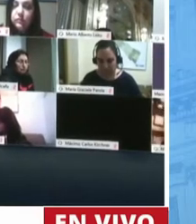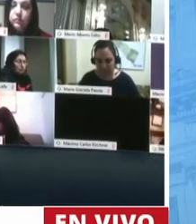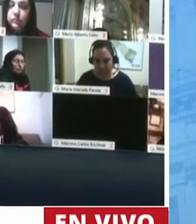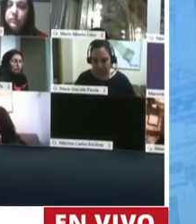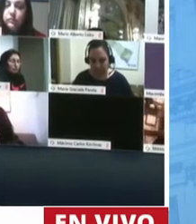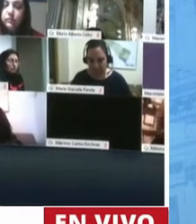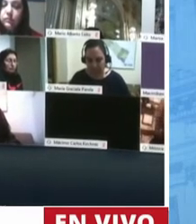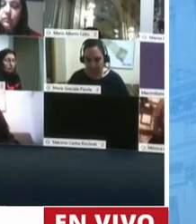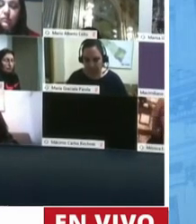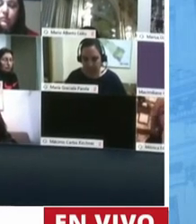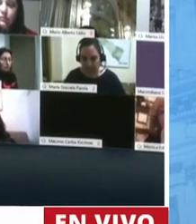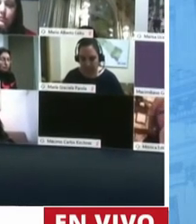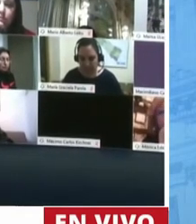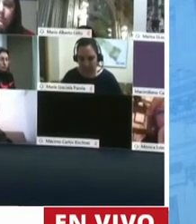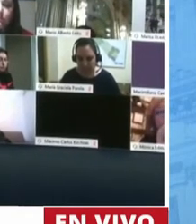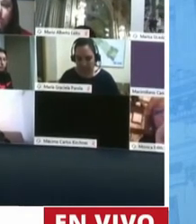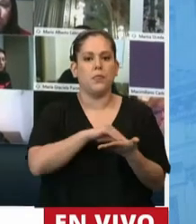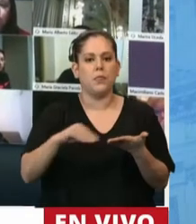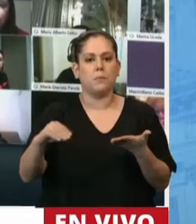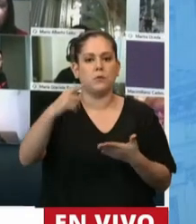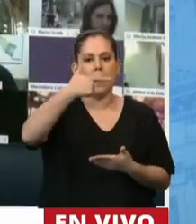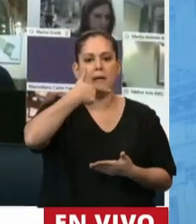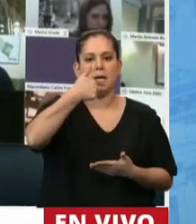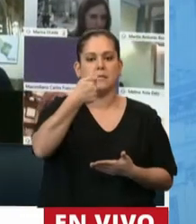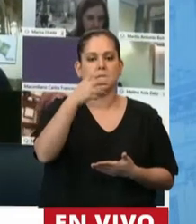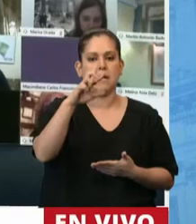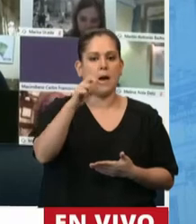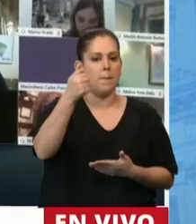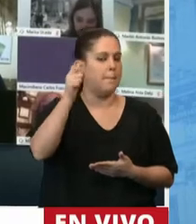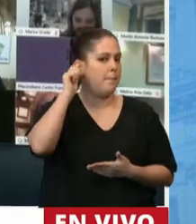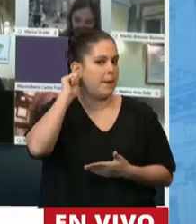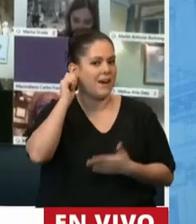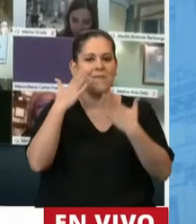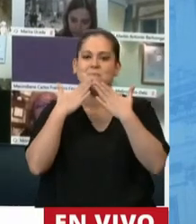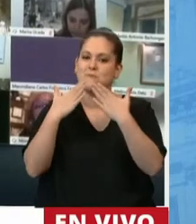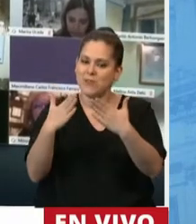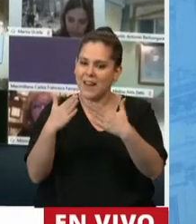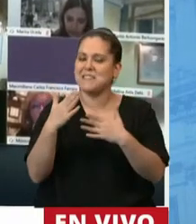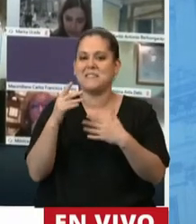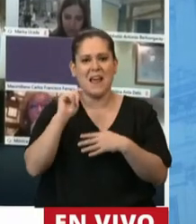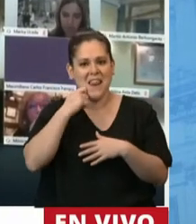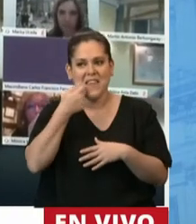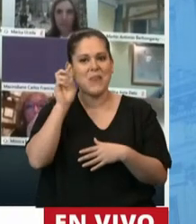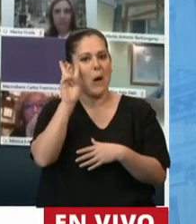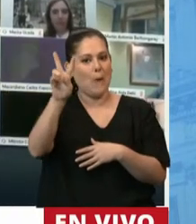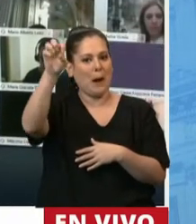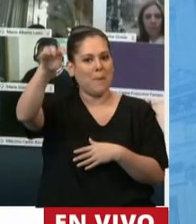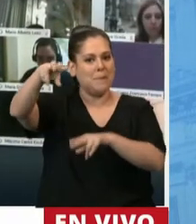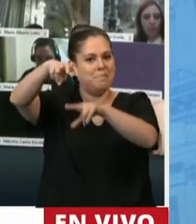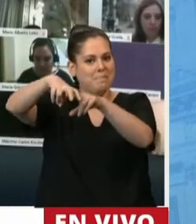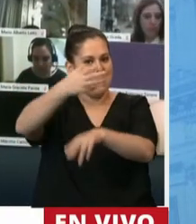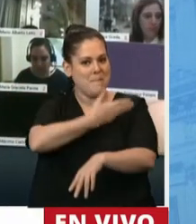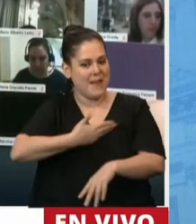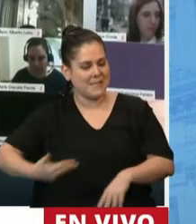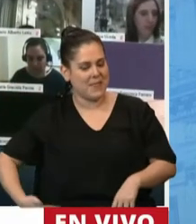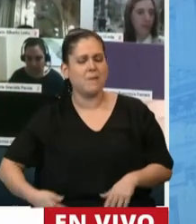Muchas gracias, señora Presidenta. Un gusto saludarla y verla en el estrado. Cuando hablamos